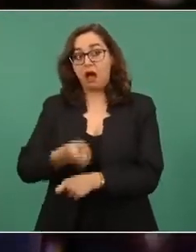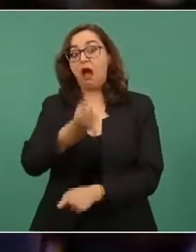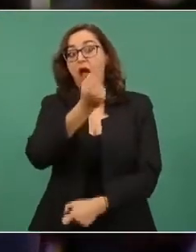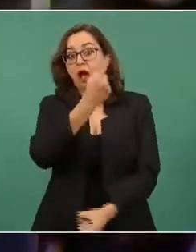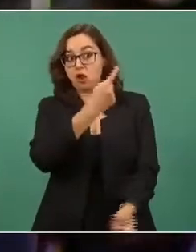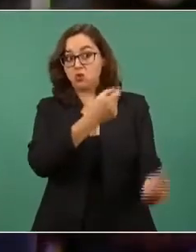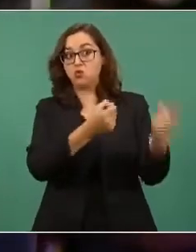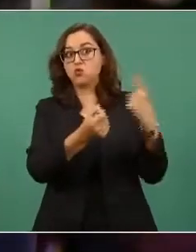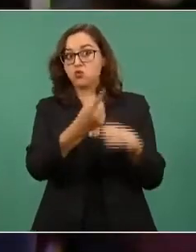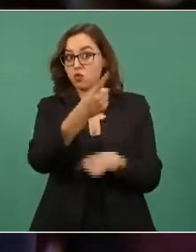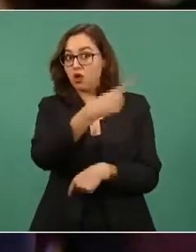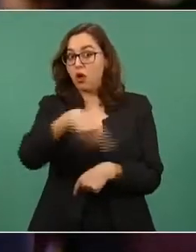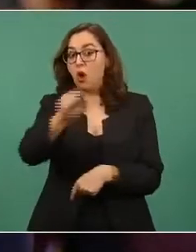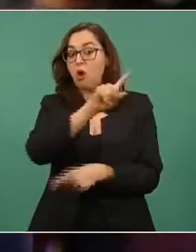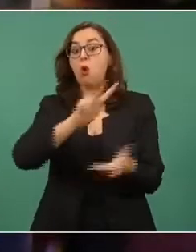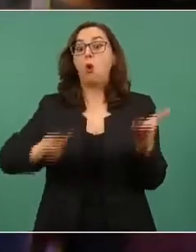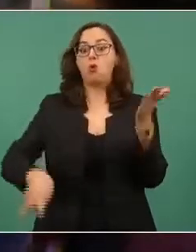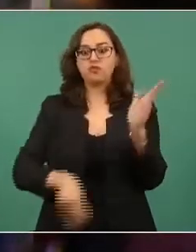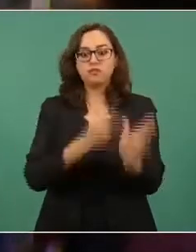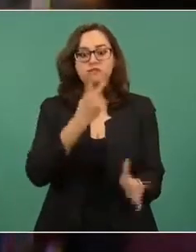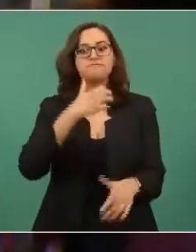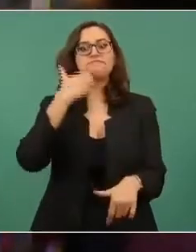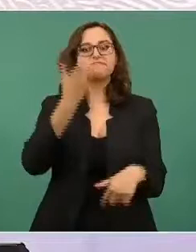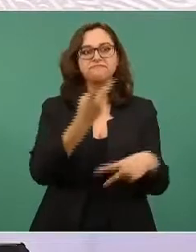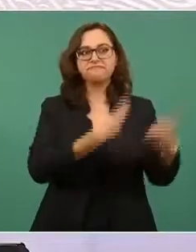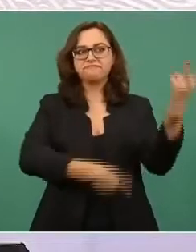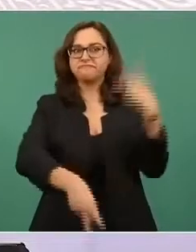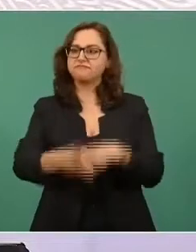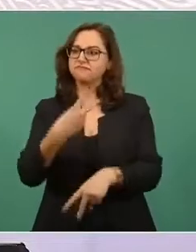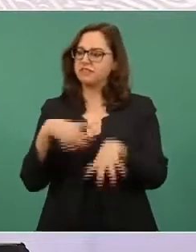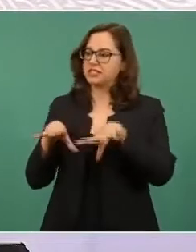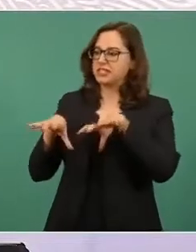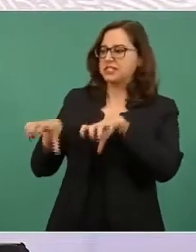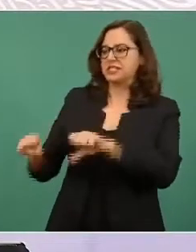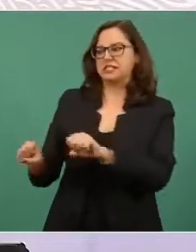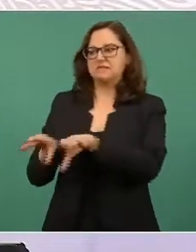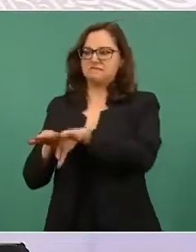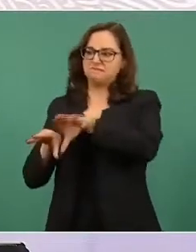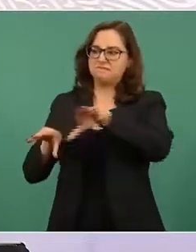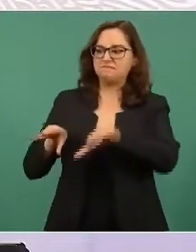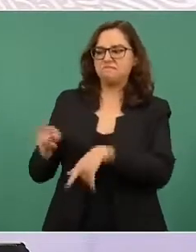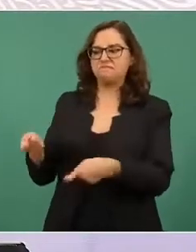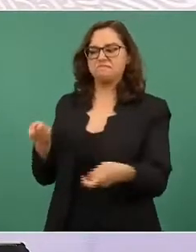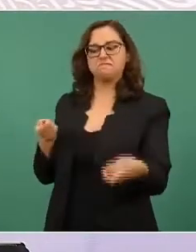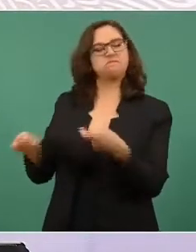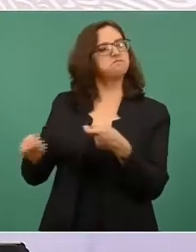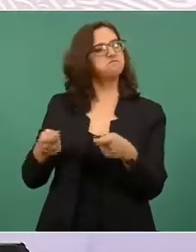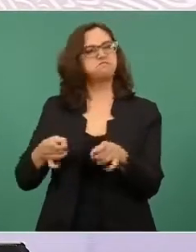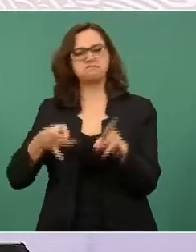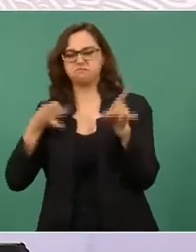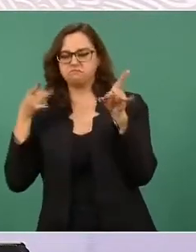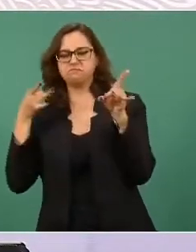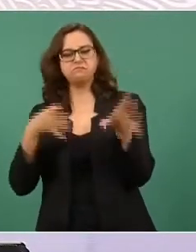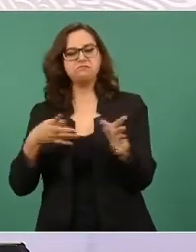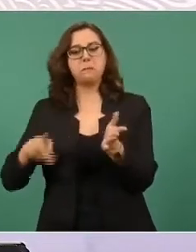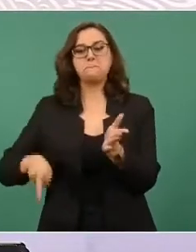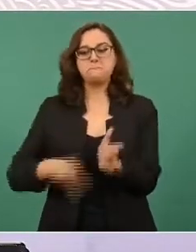buscaban mantener la subordinación a la monarquía española.